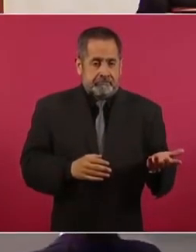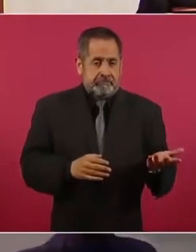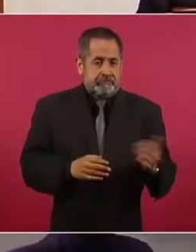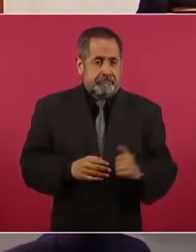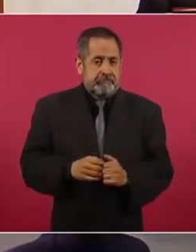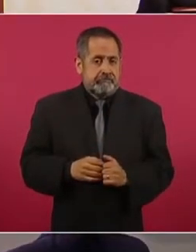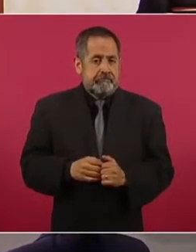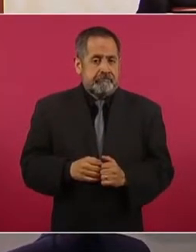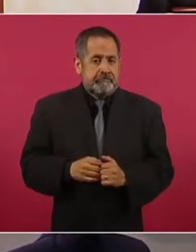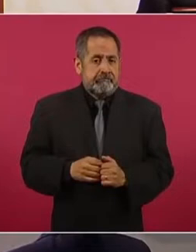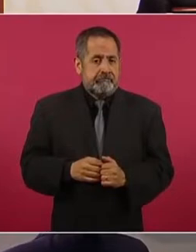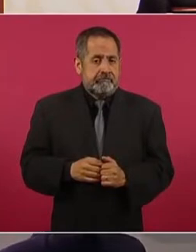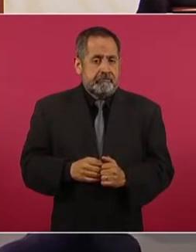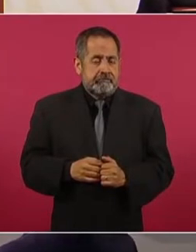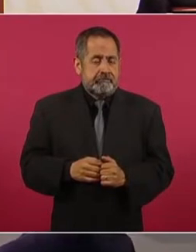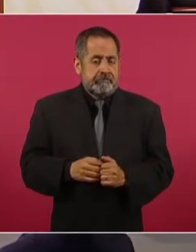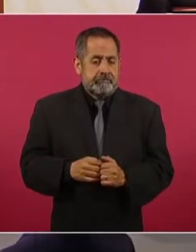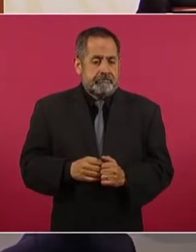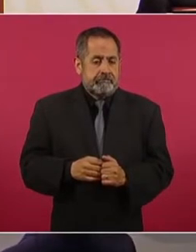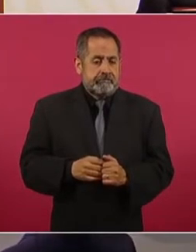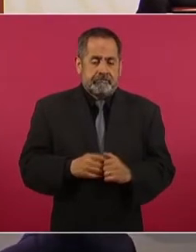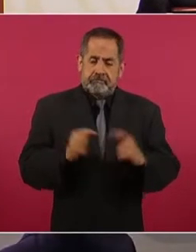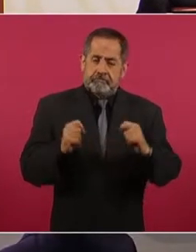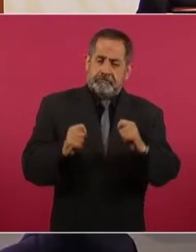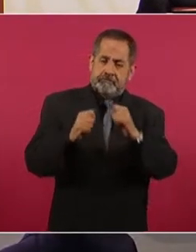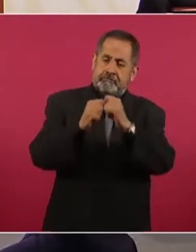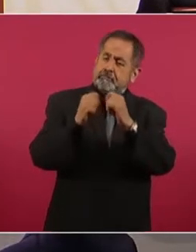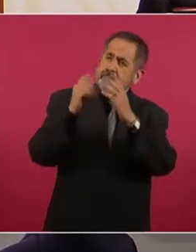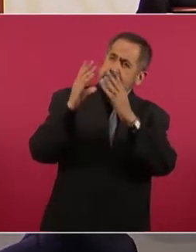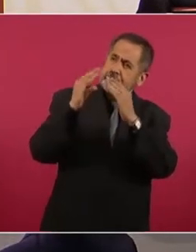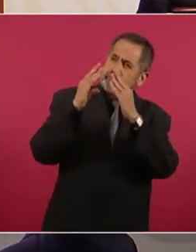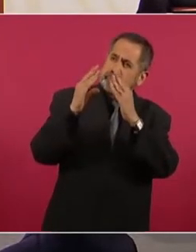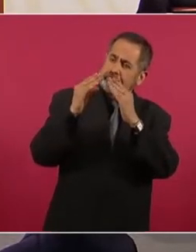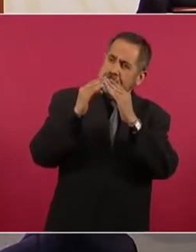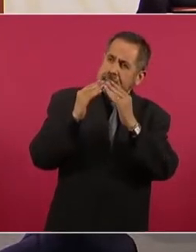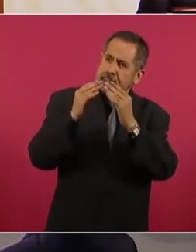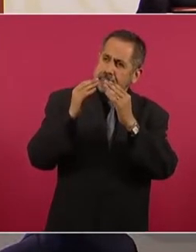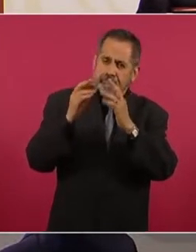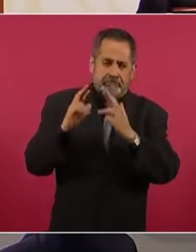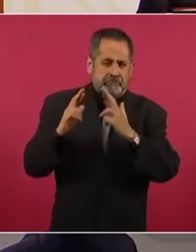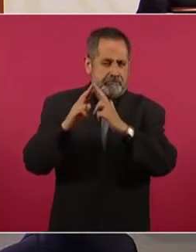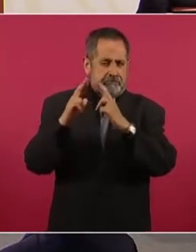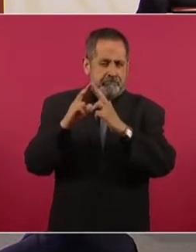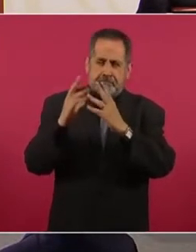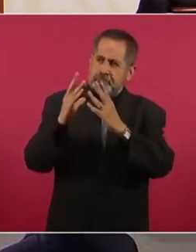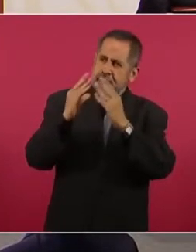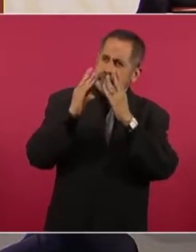la doctrina religiosa